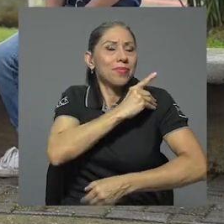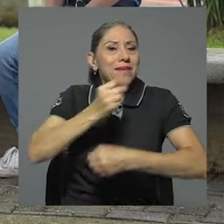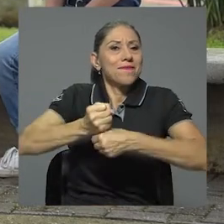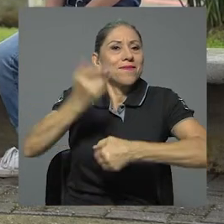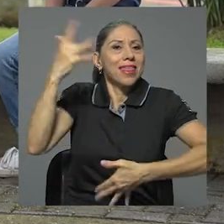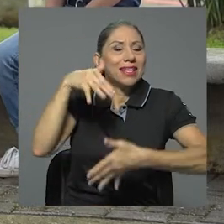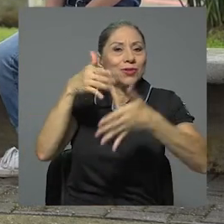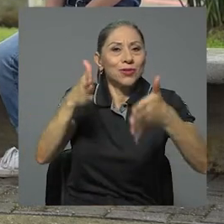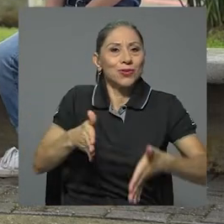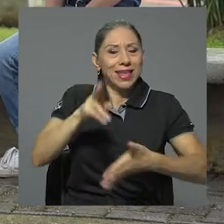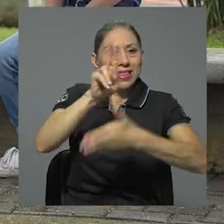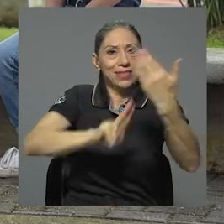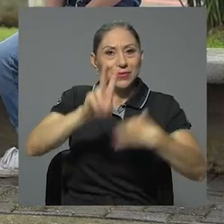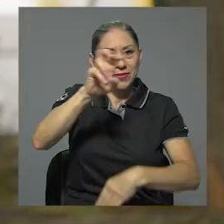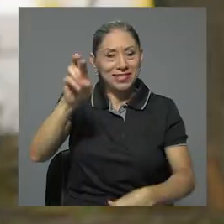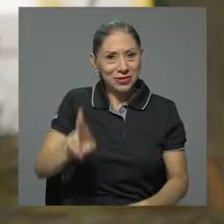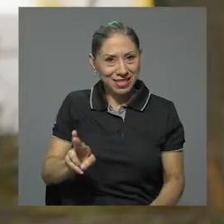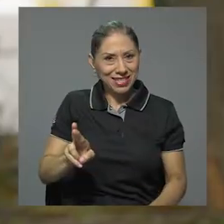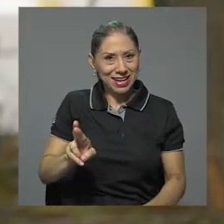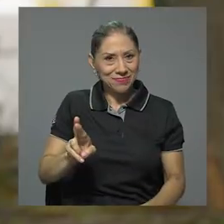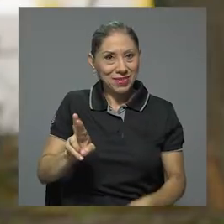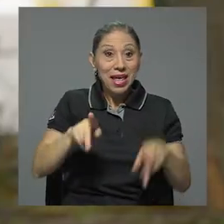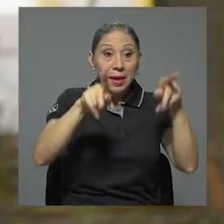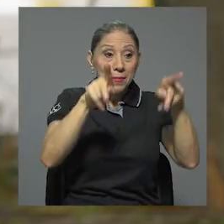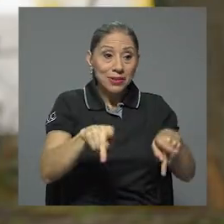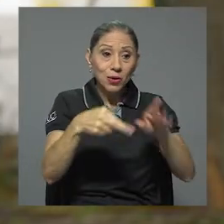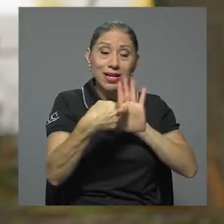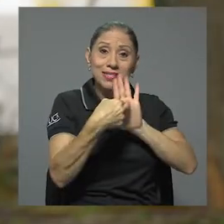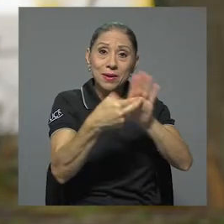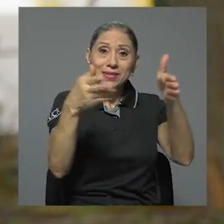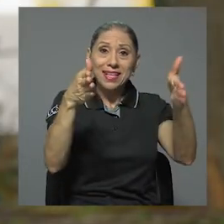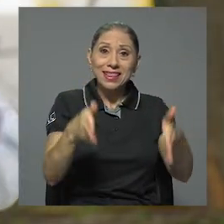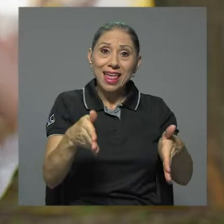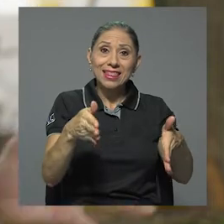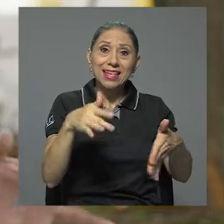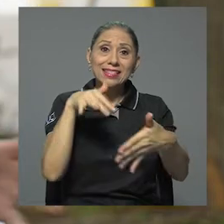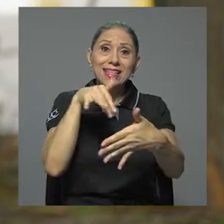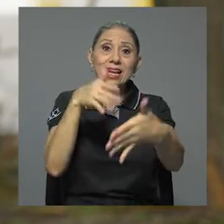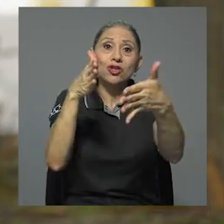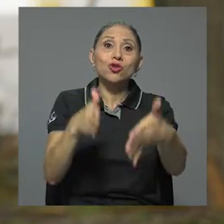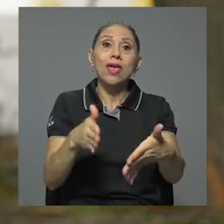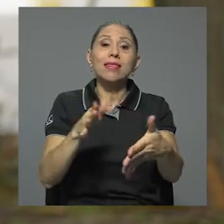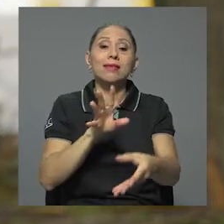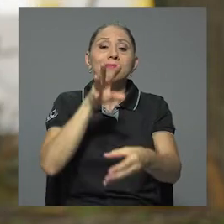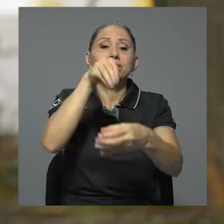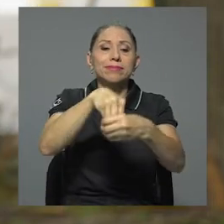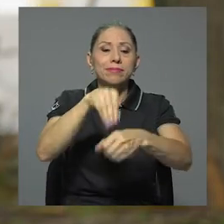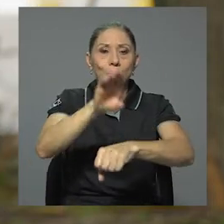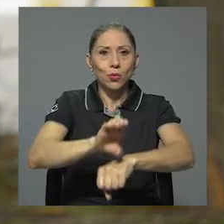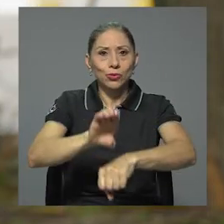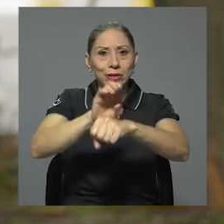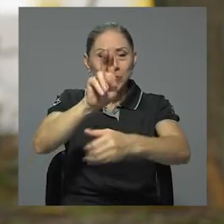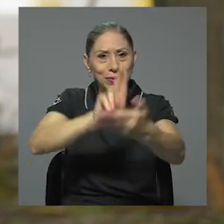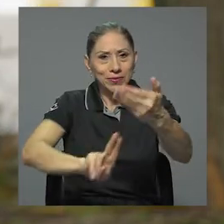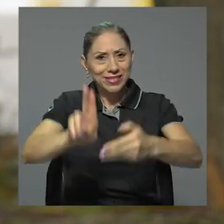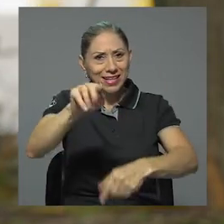la Federación de Estudiantes de la Universidad de Costa Rica y de los representantes de los estudiantes ante el Consejo Universitario. Precisamente el